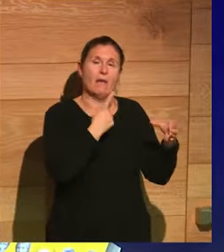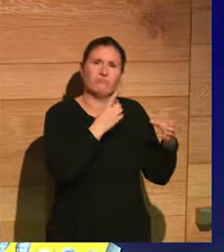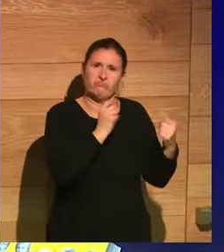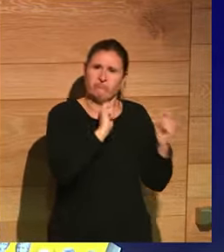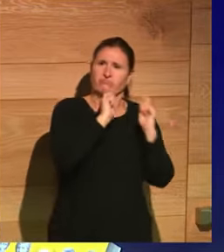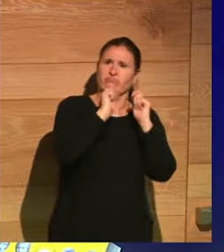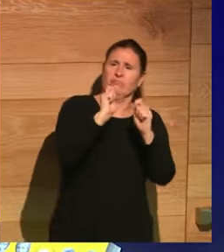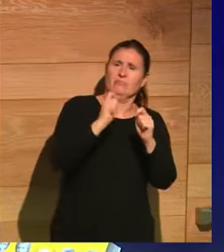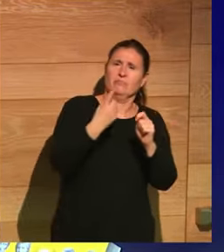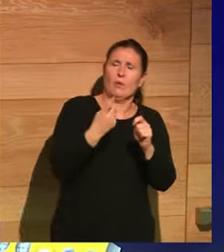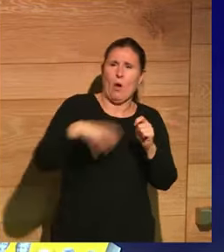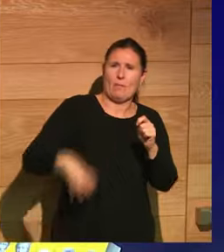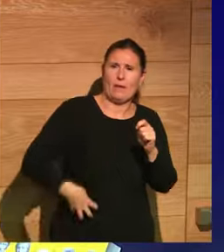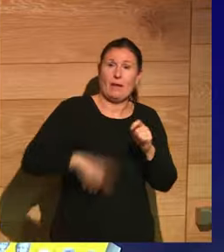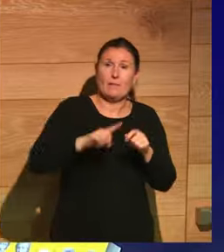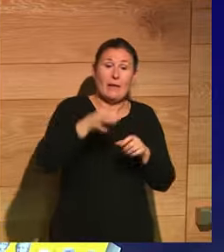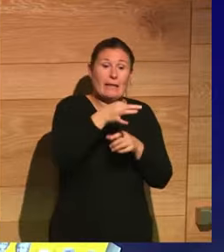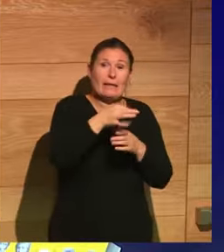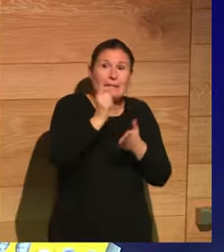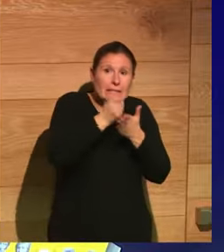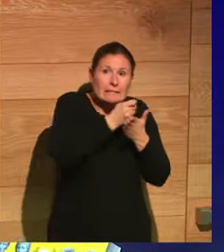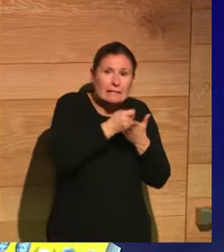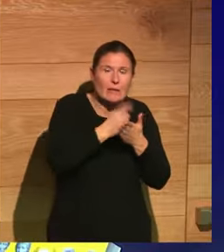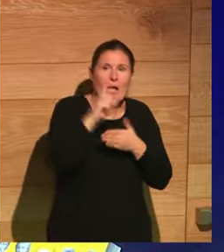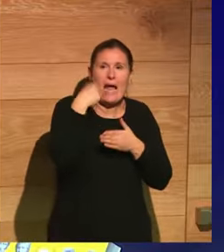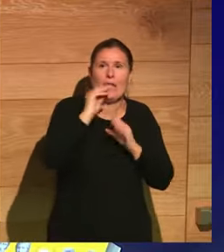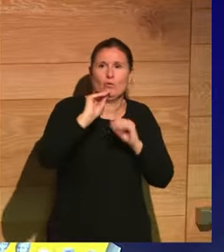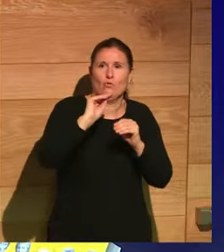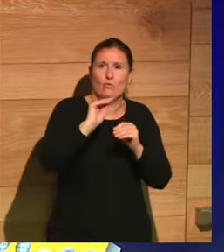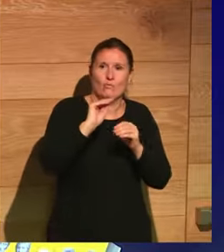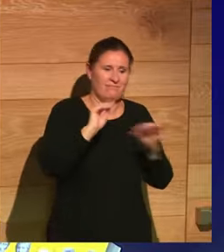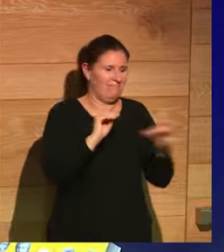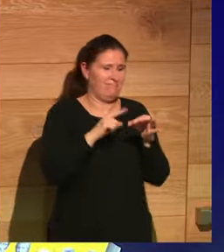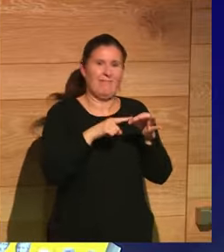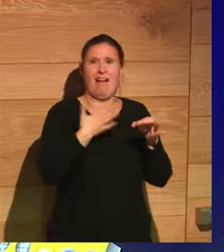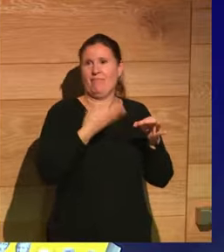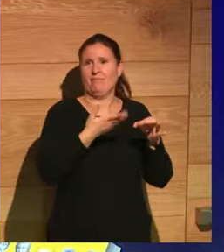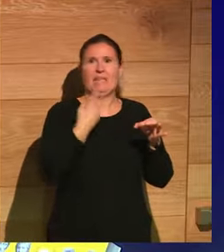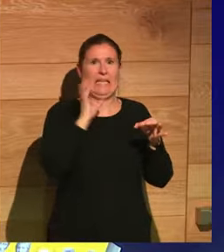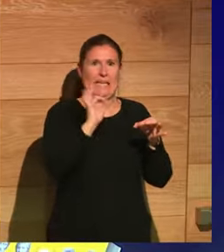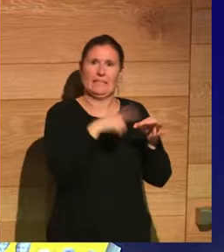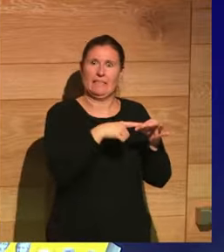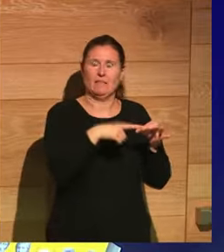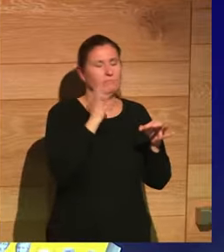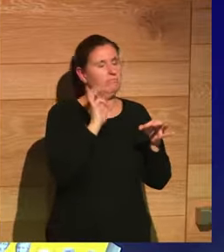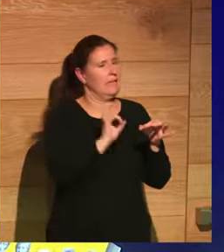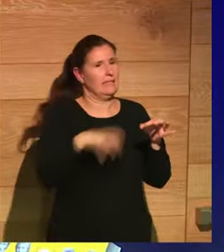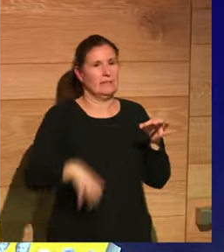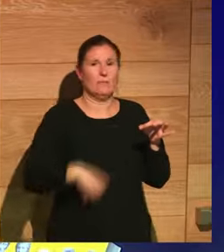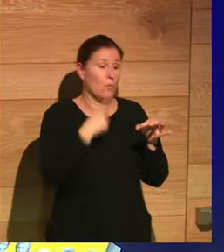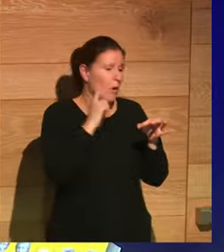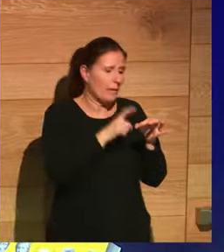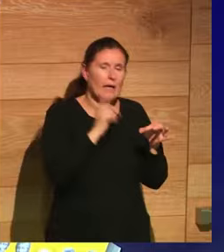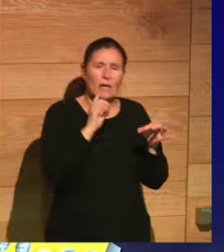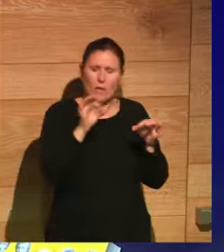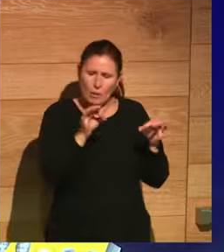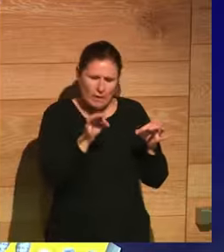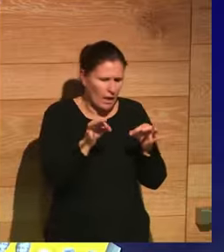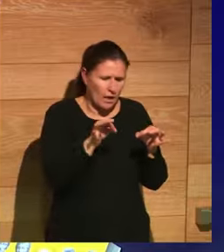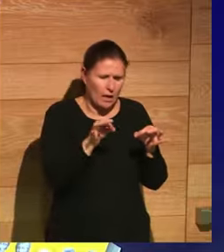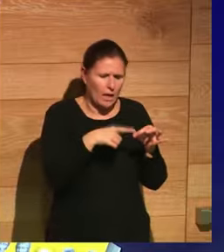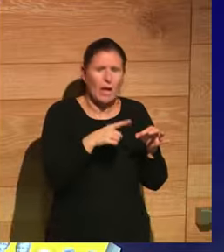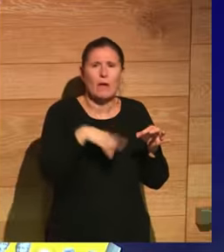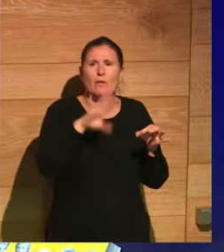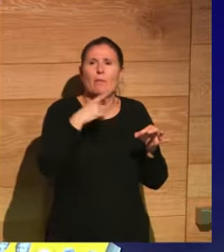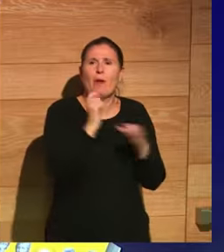emperador era acuñar moneda con su cara, porque así eso ya llegaba a todo el mundo y entonces, oye, el emperador es este, ah, no, espera, es este otro, bueno, da